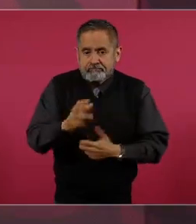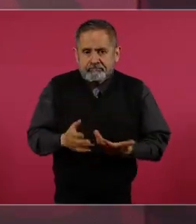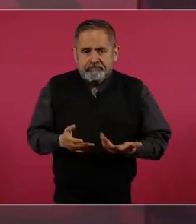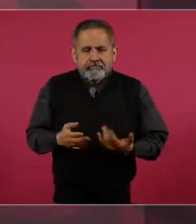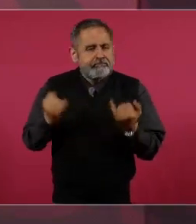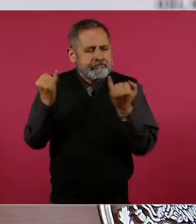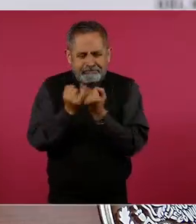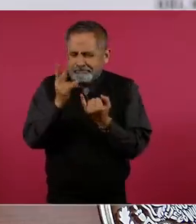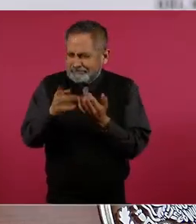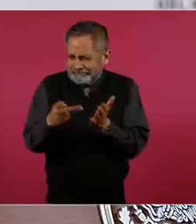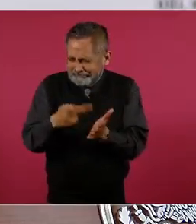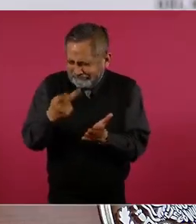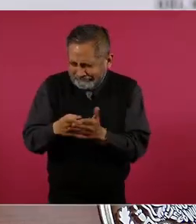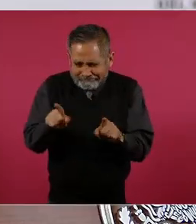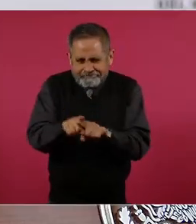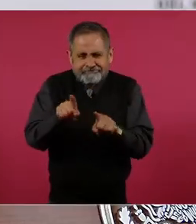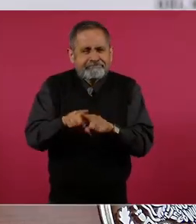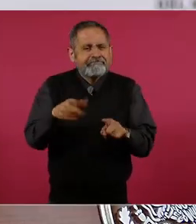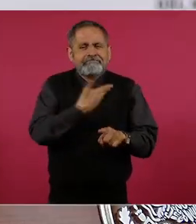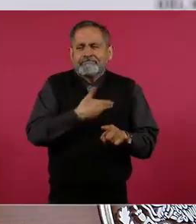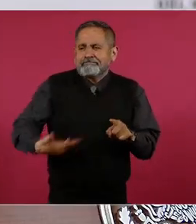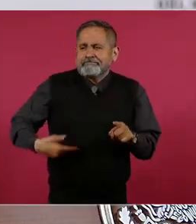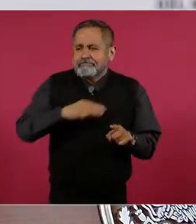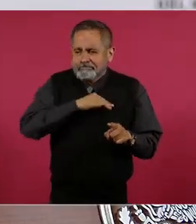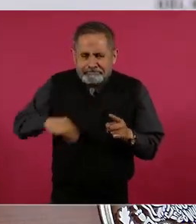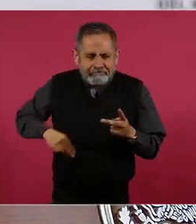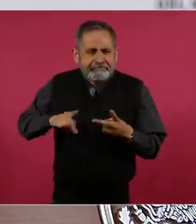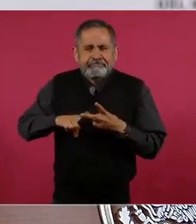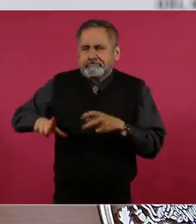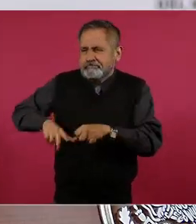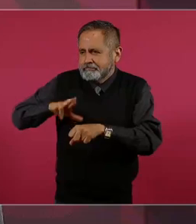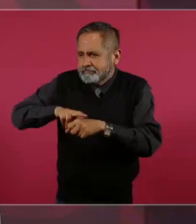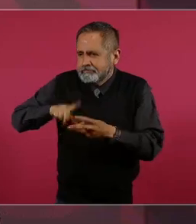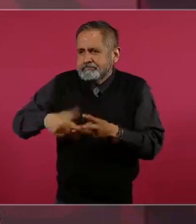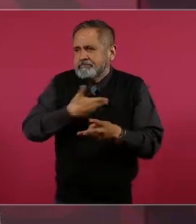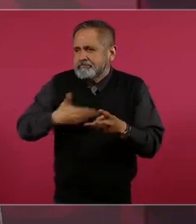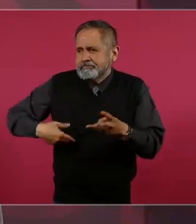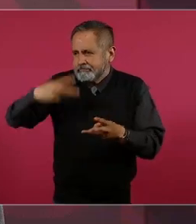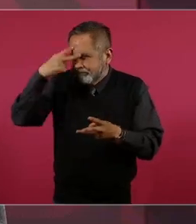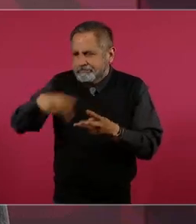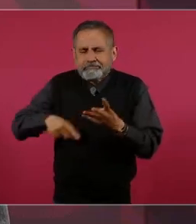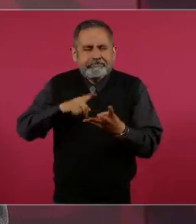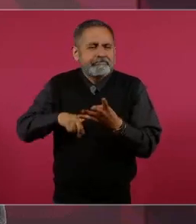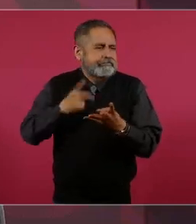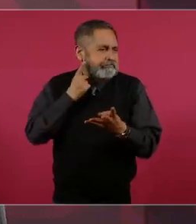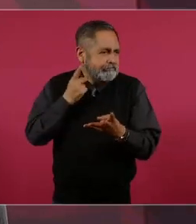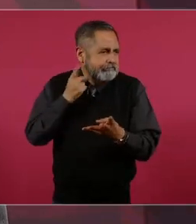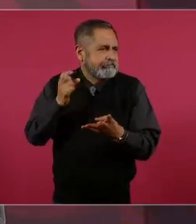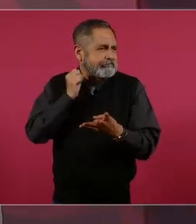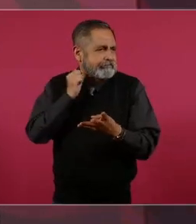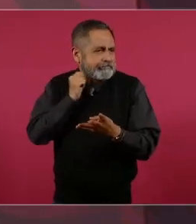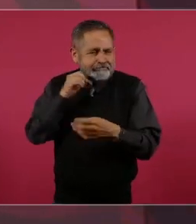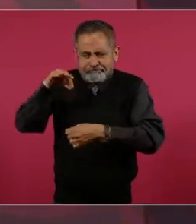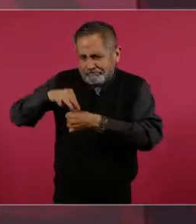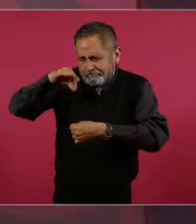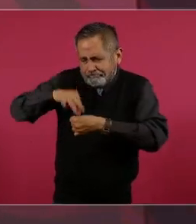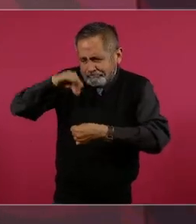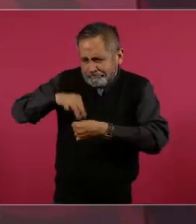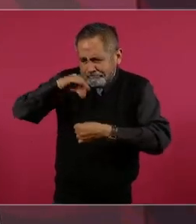se elige, repito, a los presidentes municipales, gobernadores, al presidente de la República, a los diputados, a los senadores.